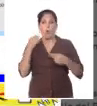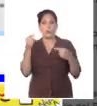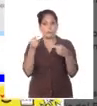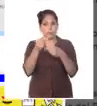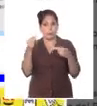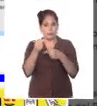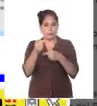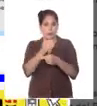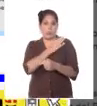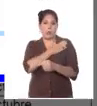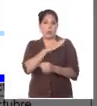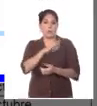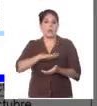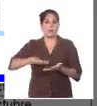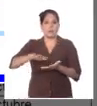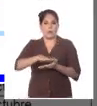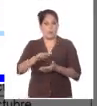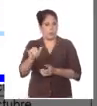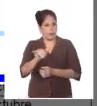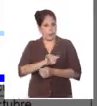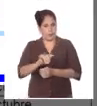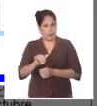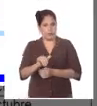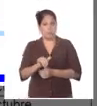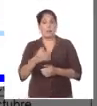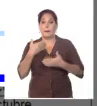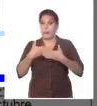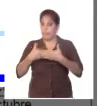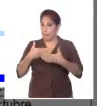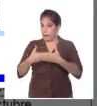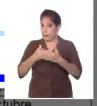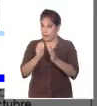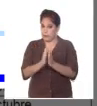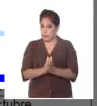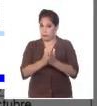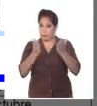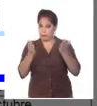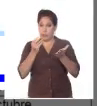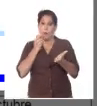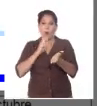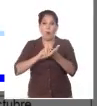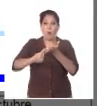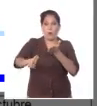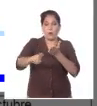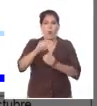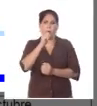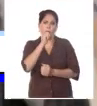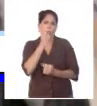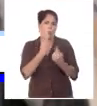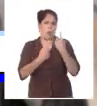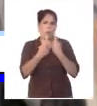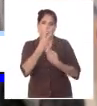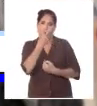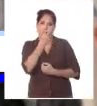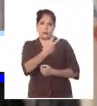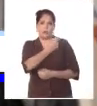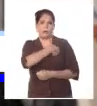las tarjetas chip recargables. La entidad compartió la dirección del correo electrónico atenciónalcliente